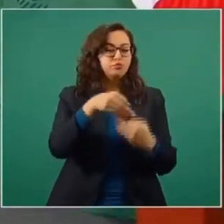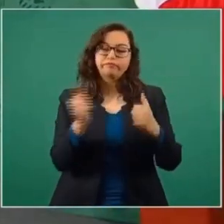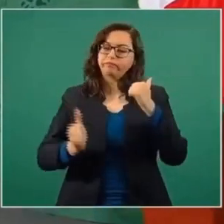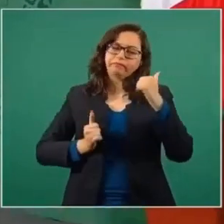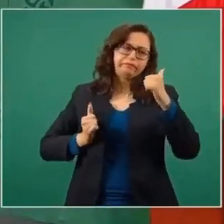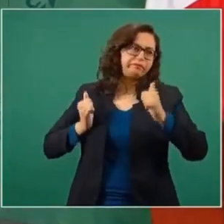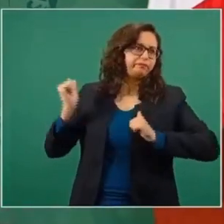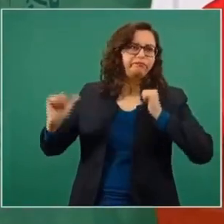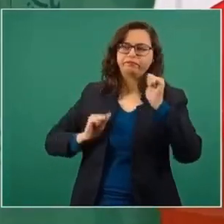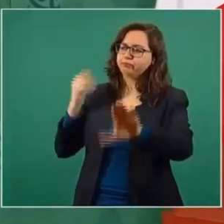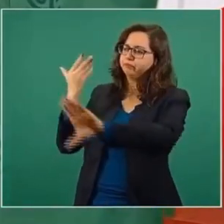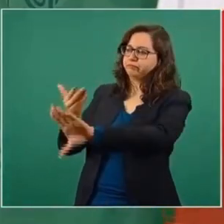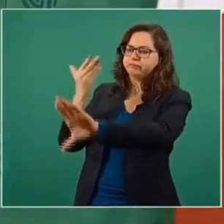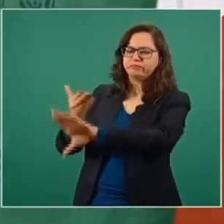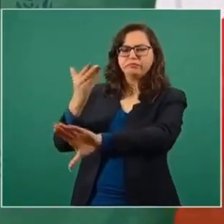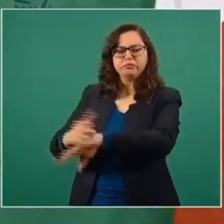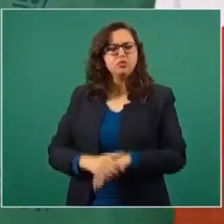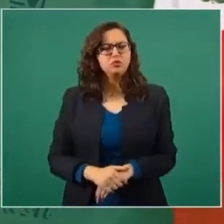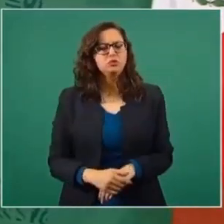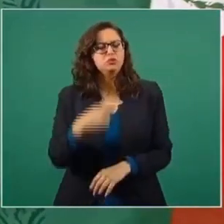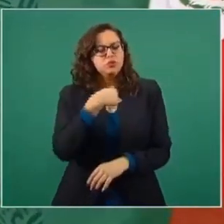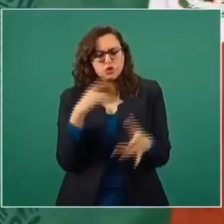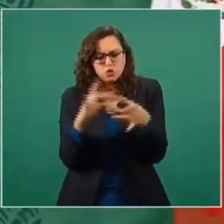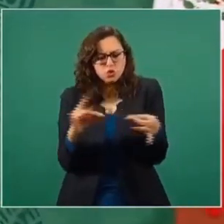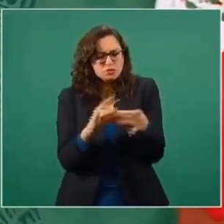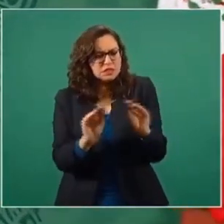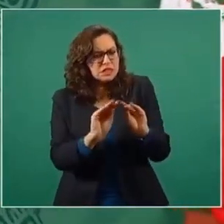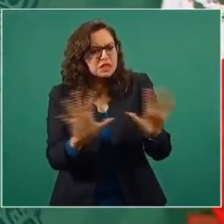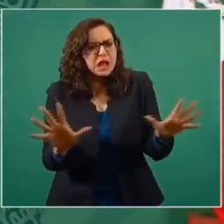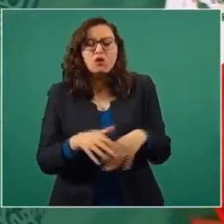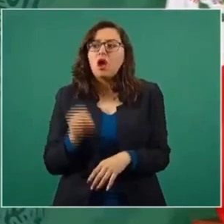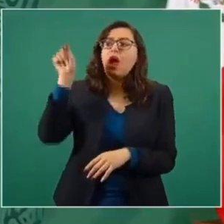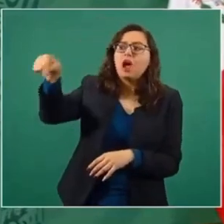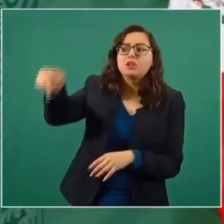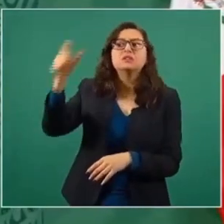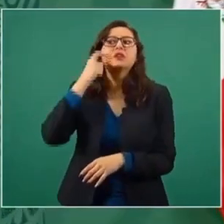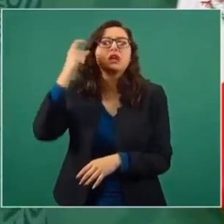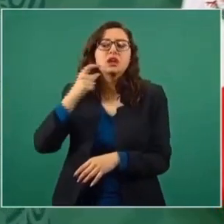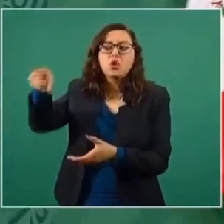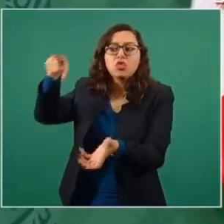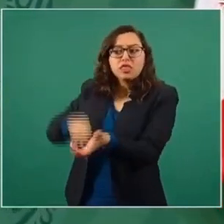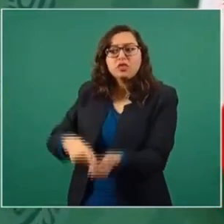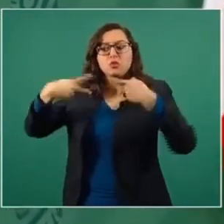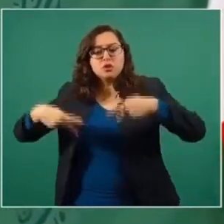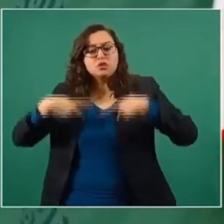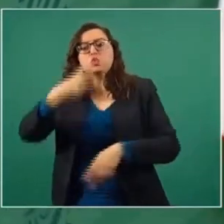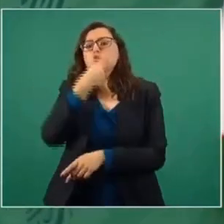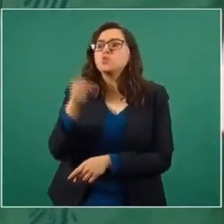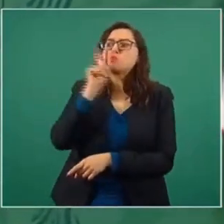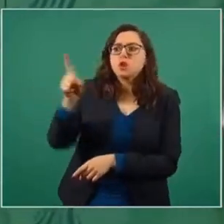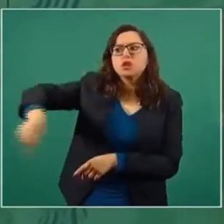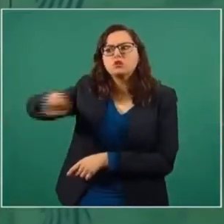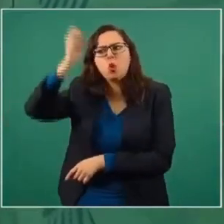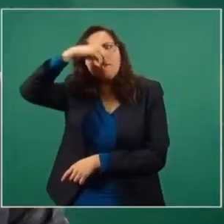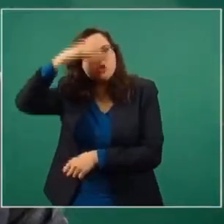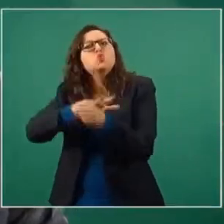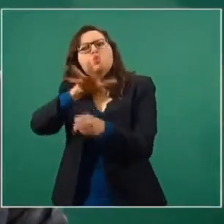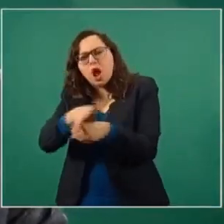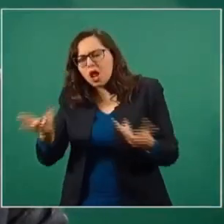Lo dije desde el principio, con mucha claridad, pues que resuelvan los guerrerenses, las mujeres, los hombres de Guerrero, y la ley.